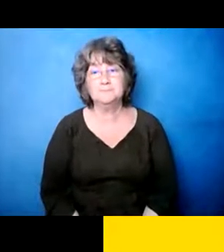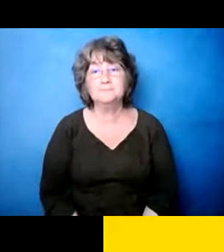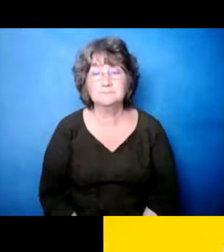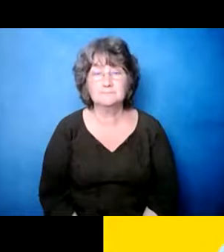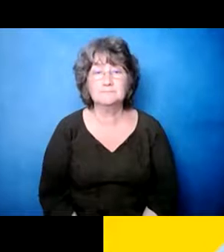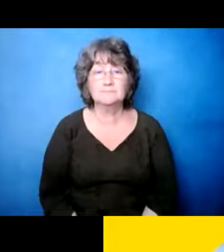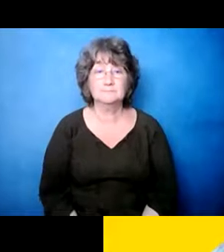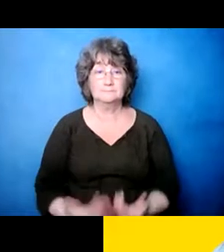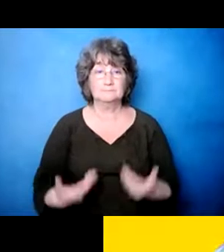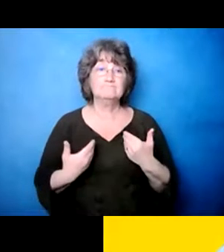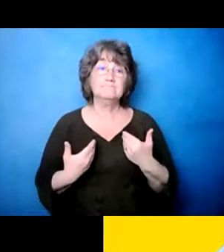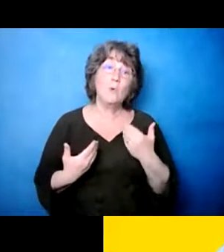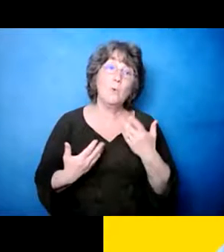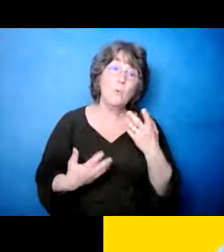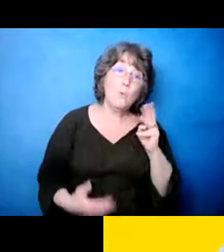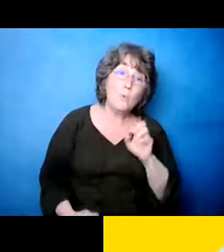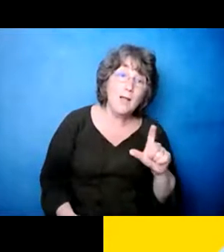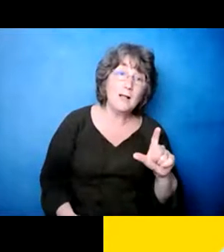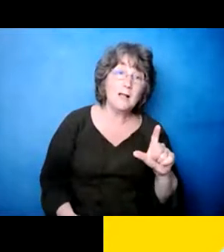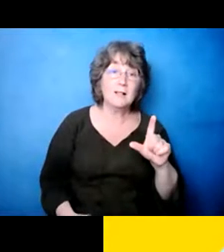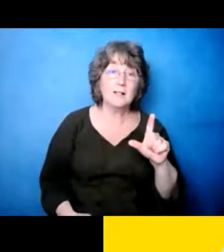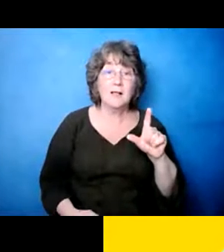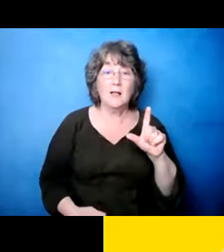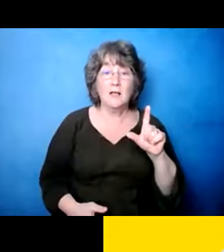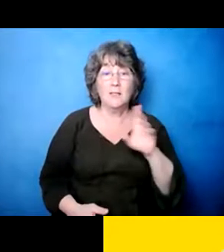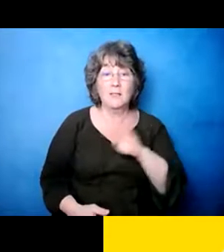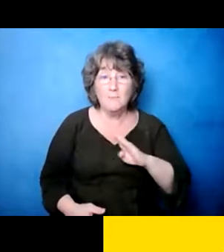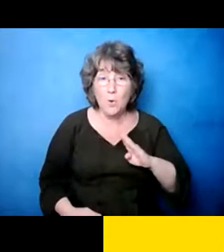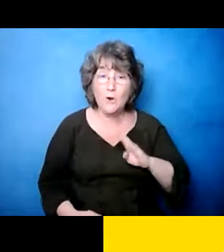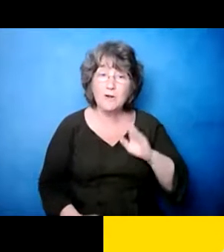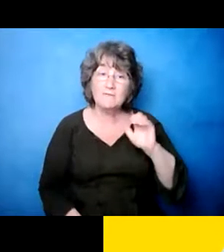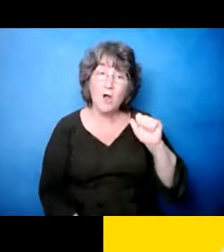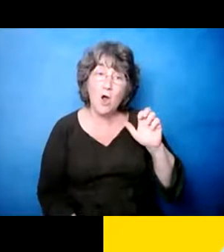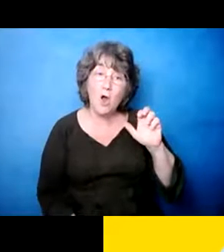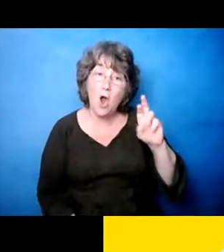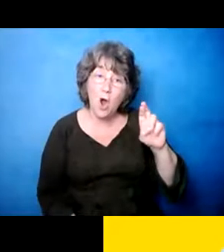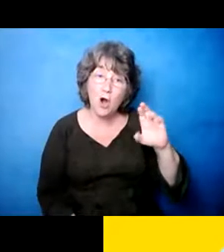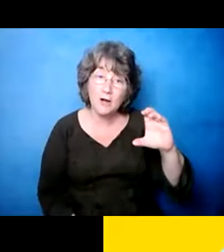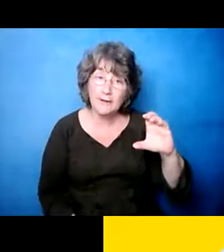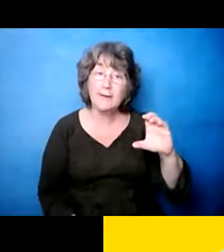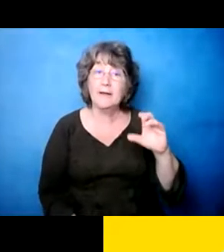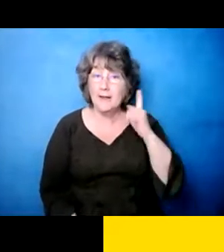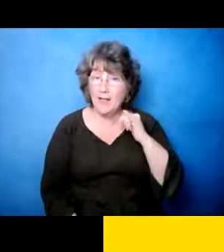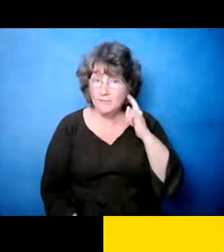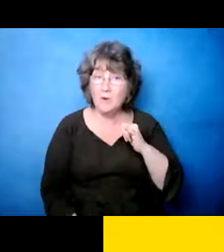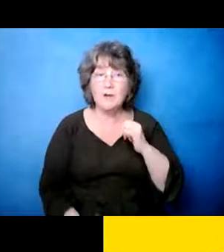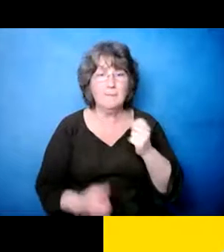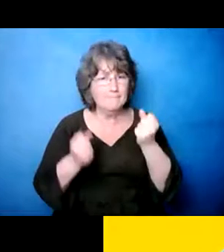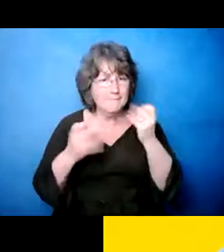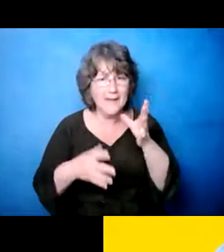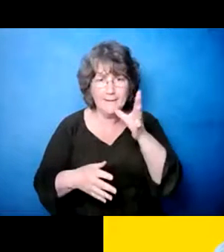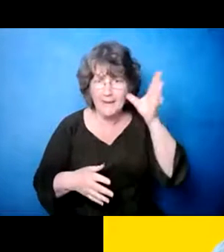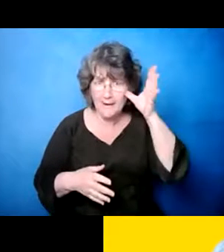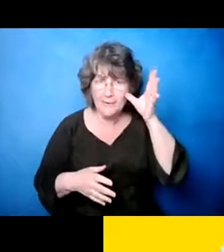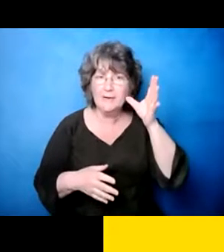Eh, así que yo tengo muchos padres en la, en la junta del, el arte de California.